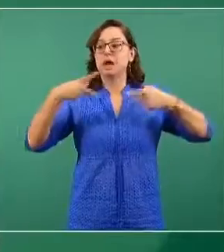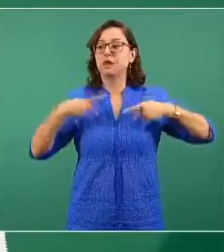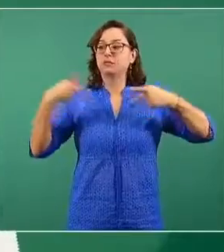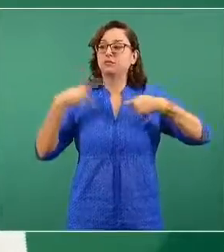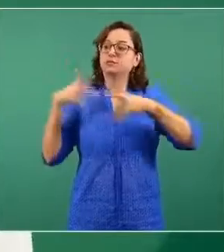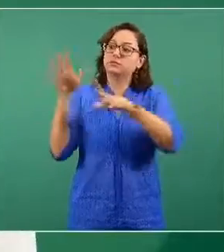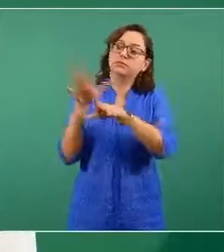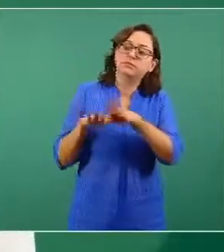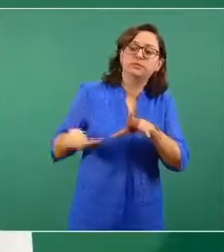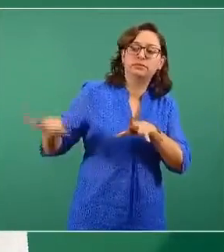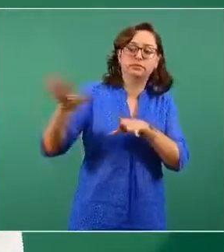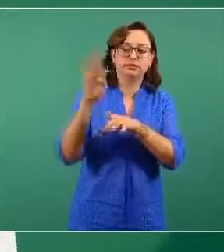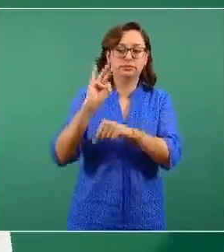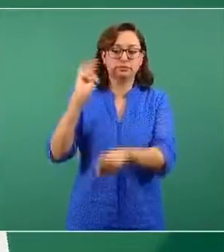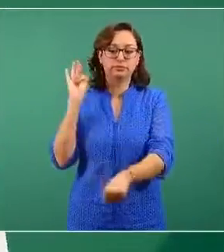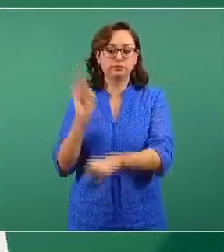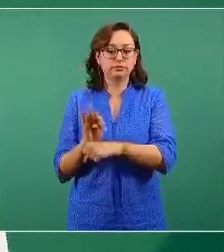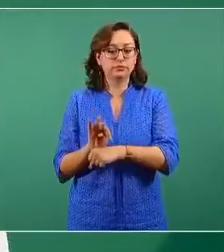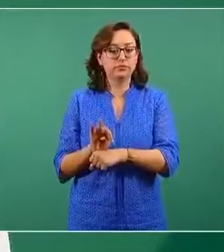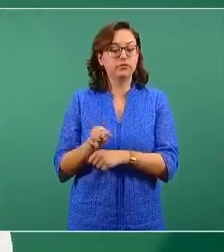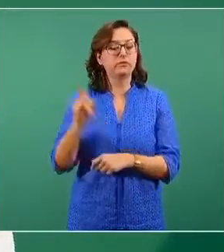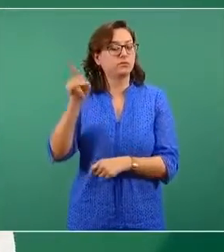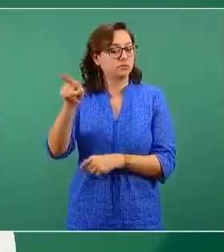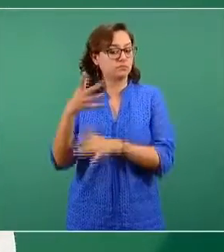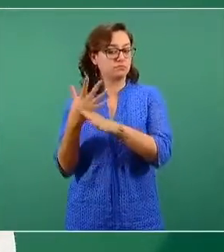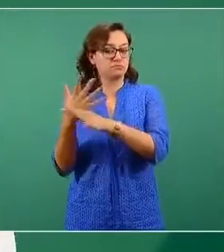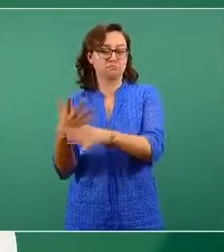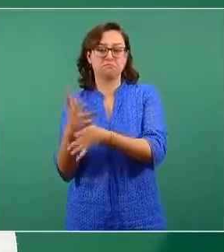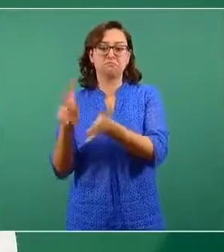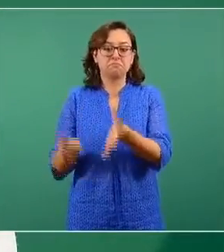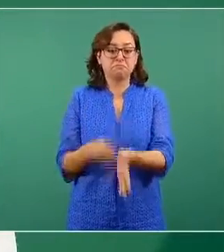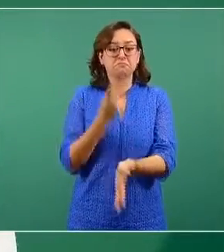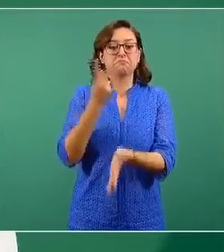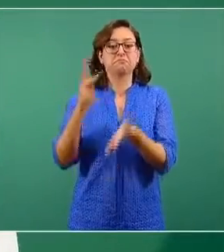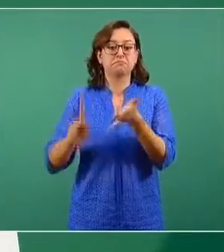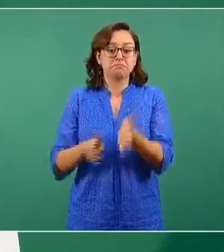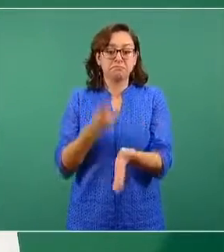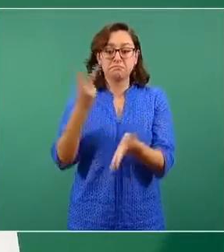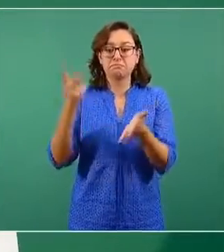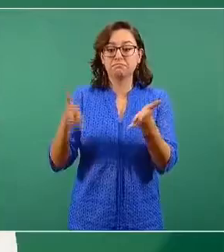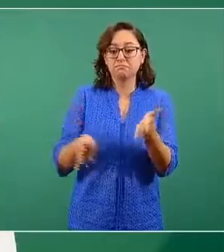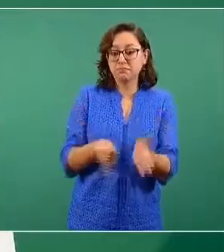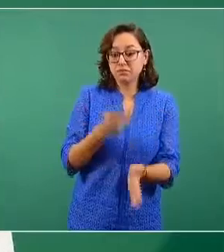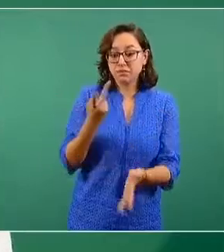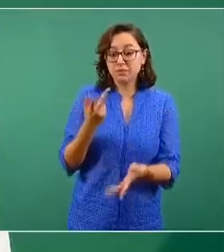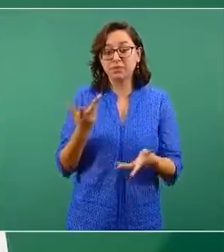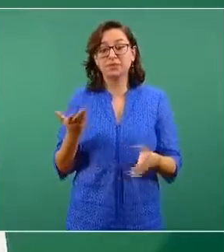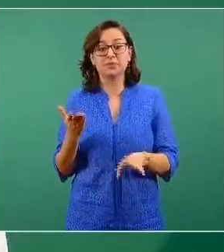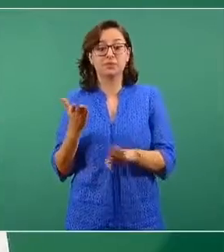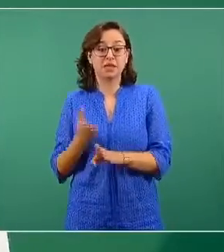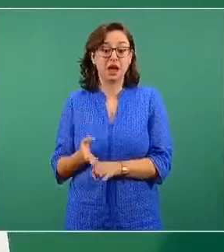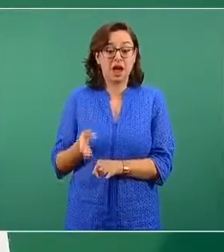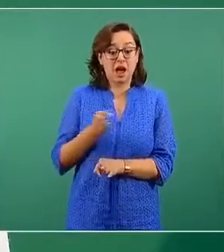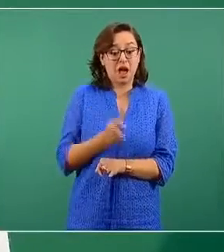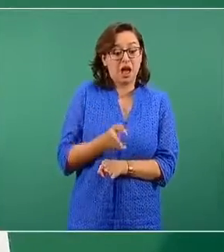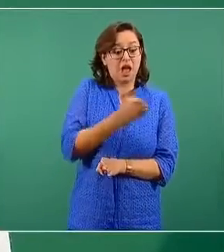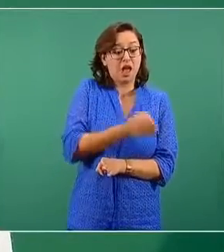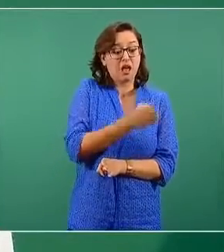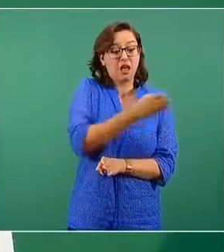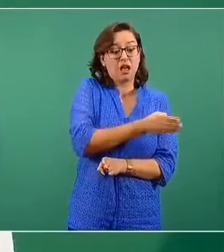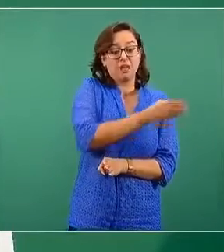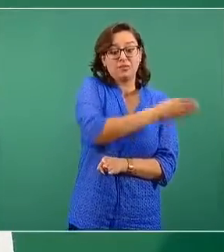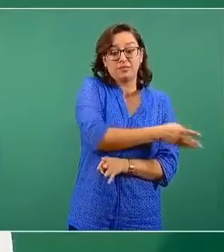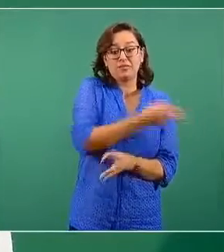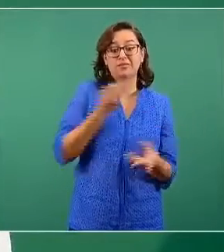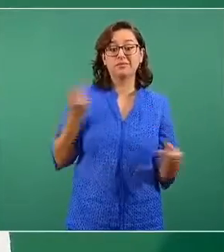Ella misma ha destacado en múltiples ocasiones cómo en etapas previas de la historia de México